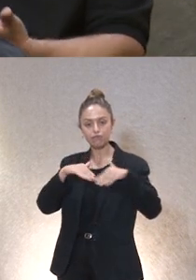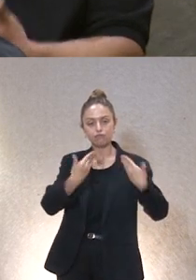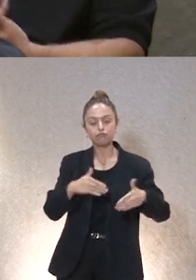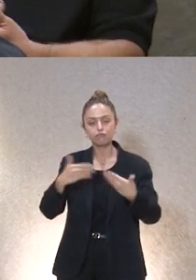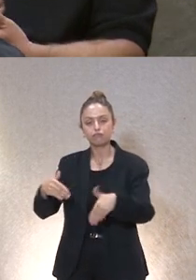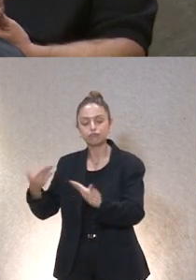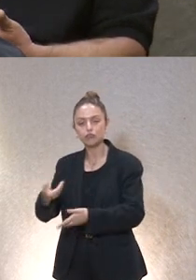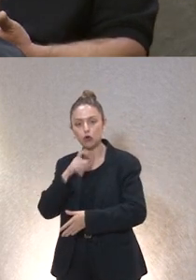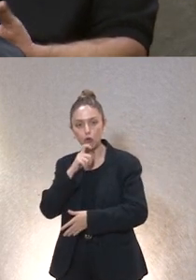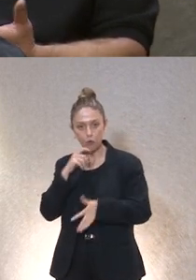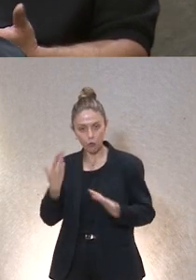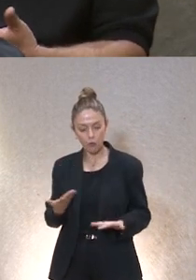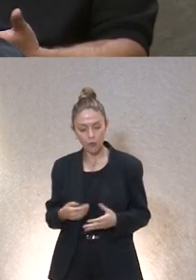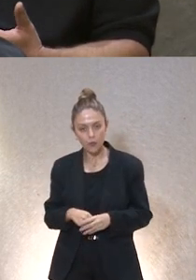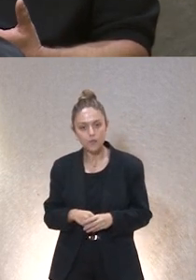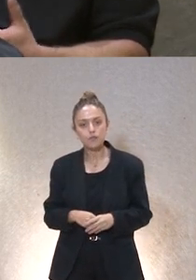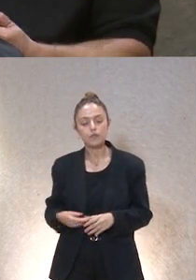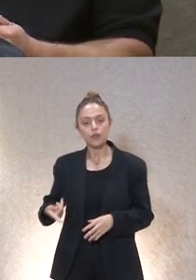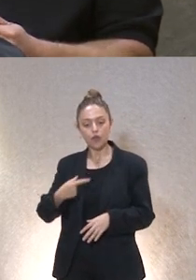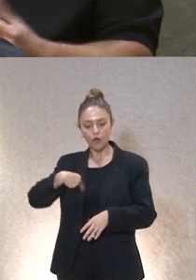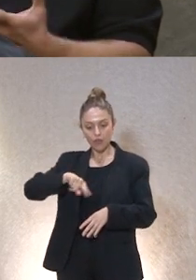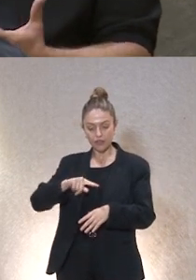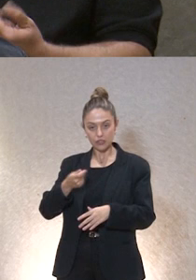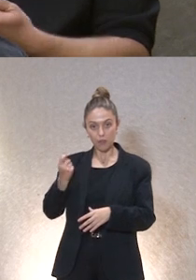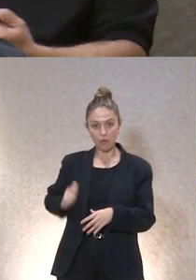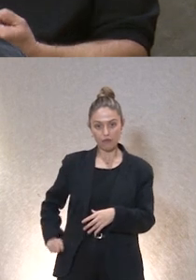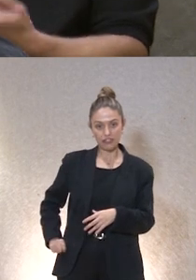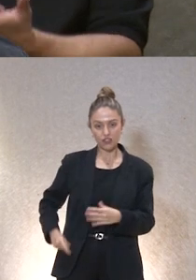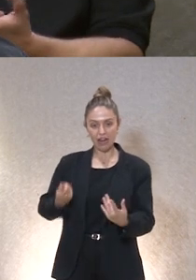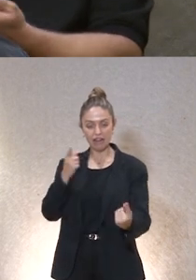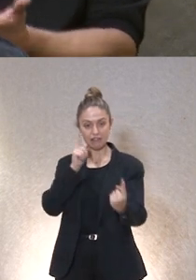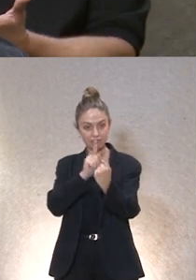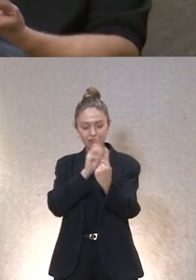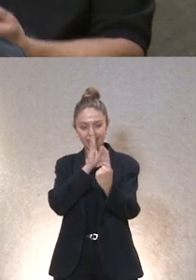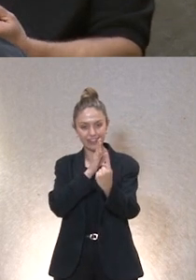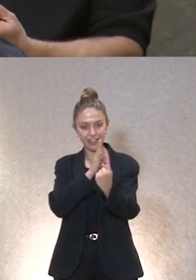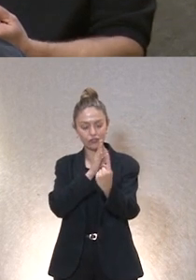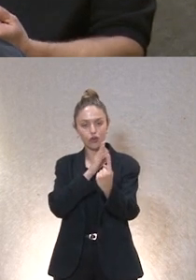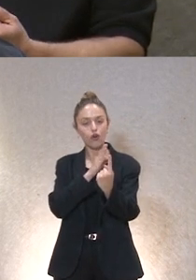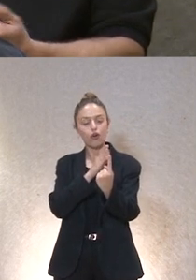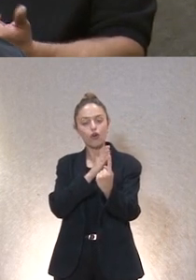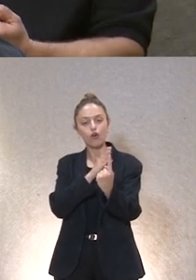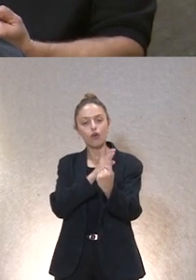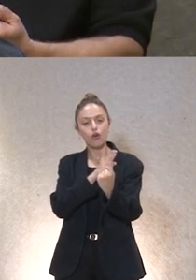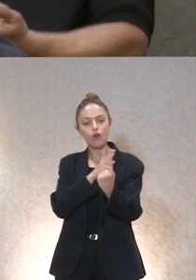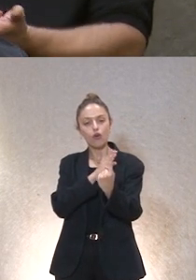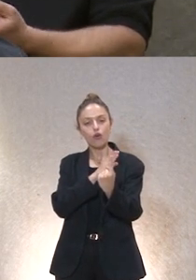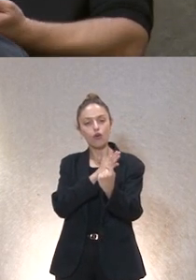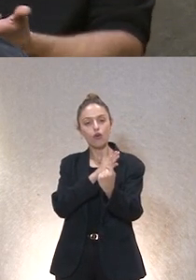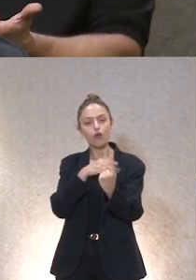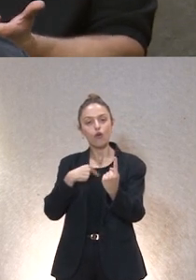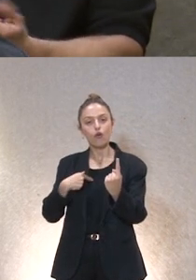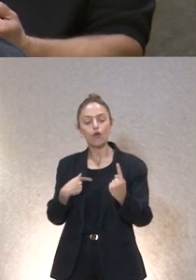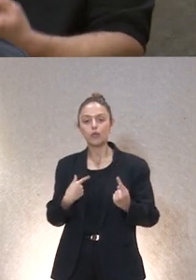vamos a hacer mientras conjuntamente con los profesionales de atención directa vimos en qué momentos esta persona el hoy ¿no? tenía una